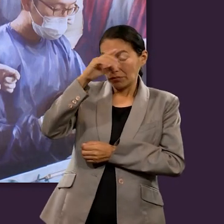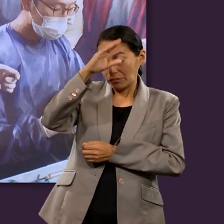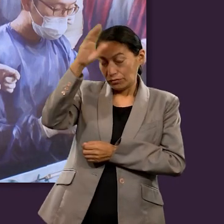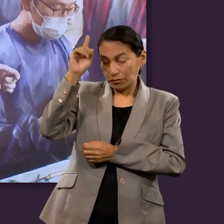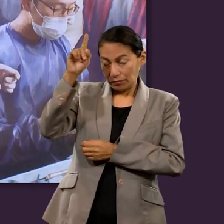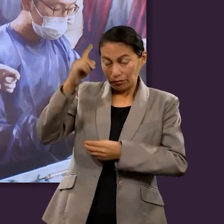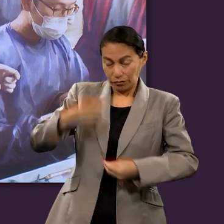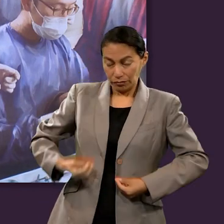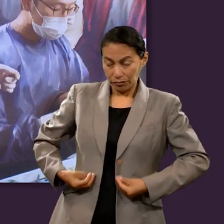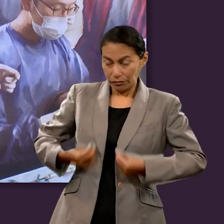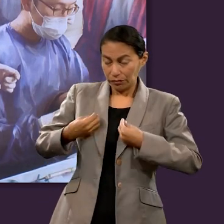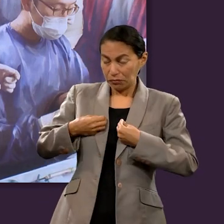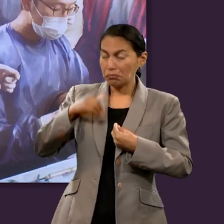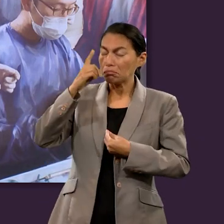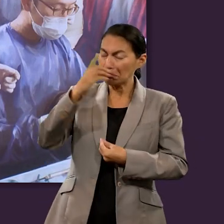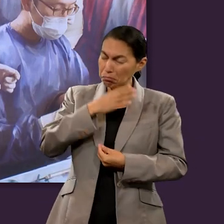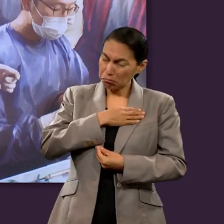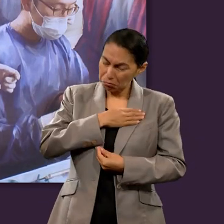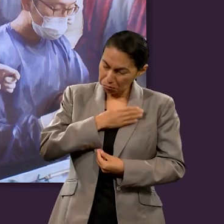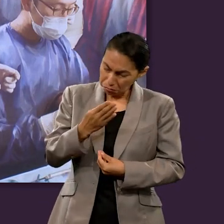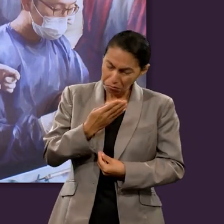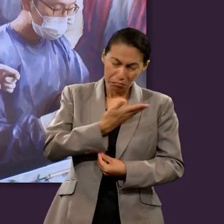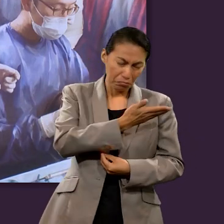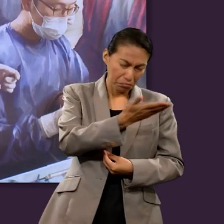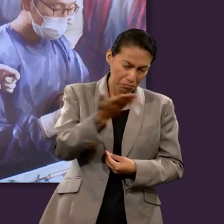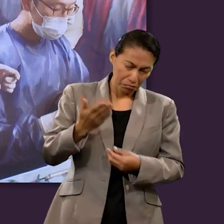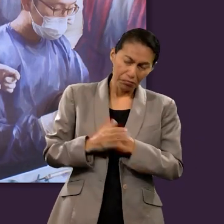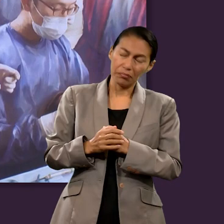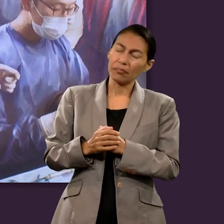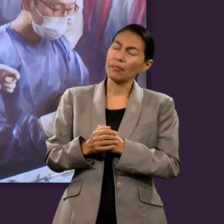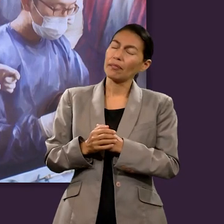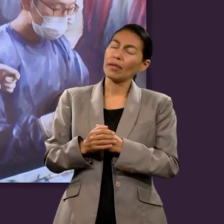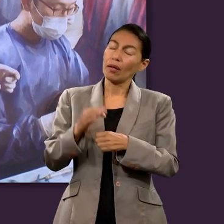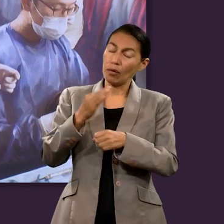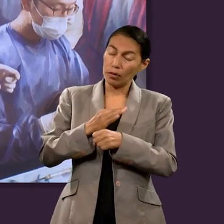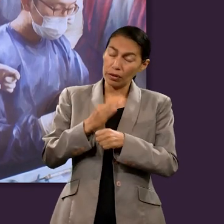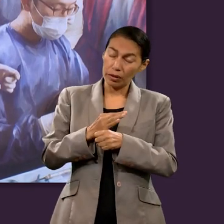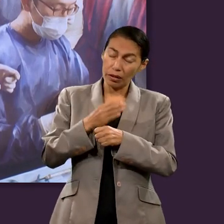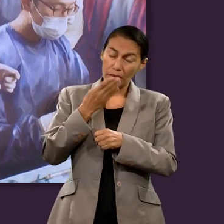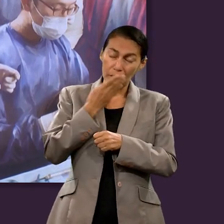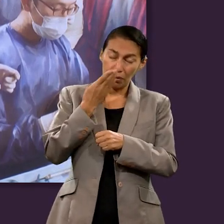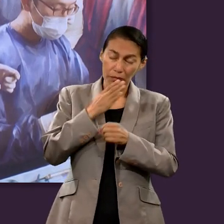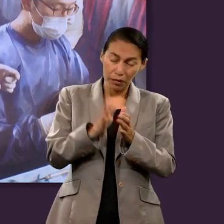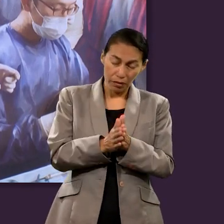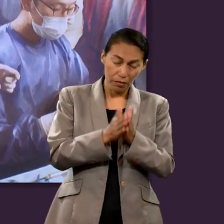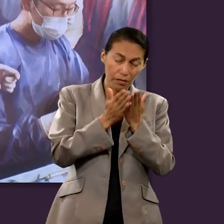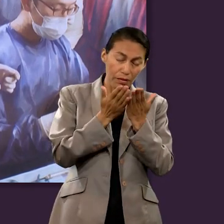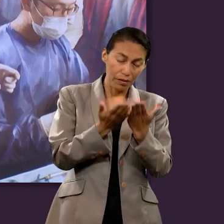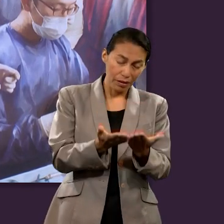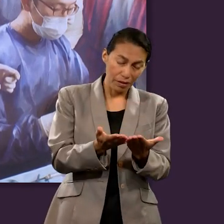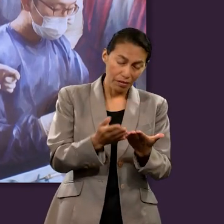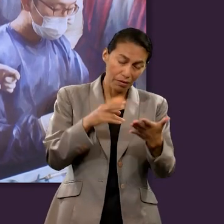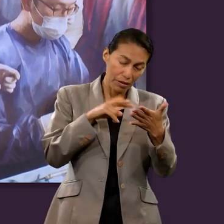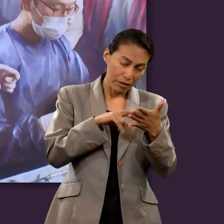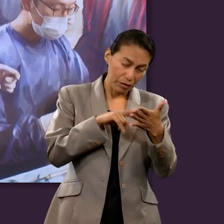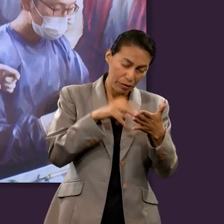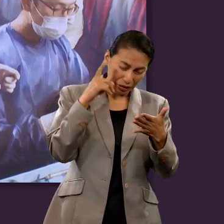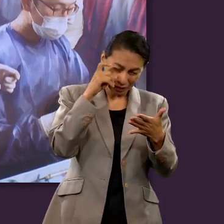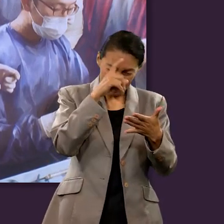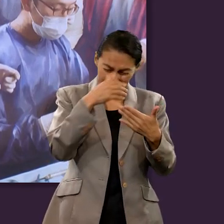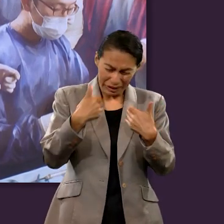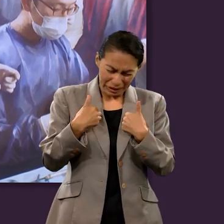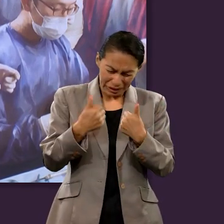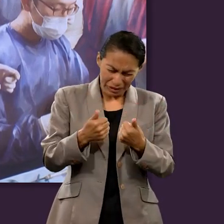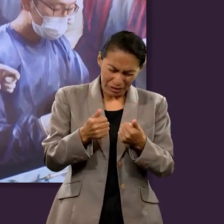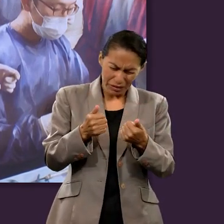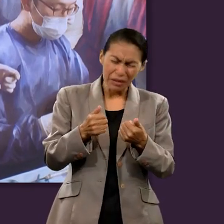cielo, tú eres bueno con nosotros. Te pedimos, Señor, que en este momento que vamos a abrir tu palabra para estudiar pasajes